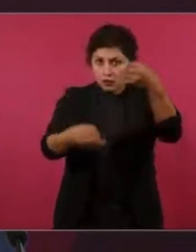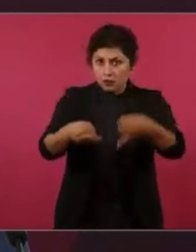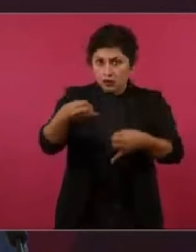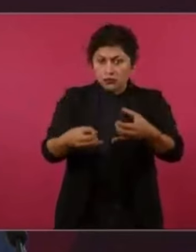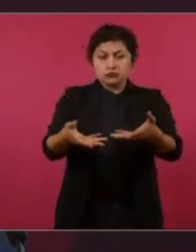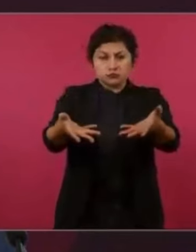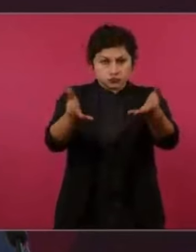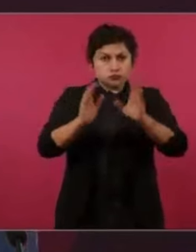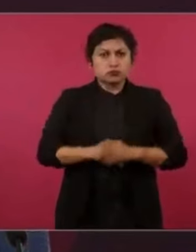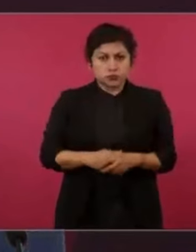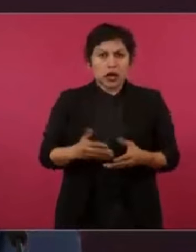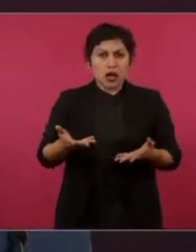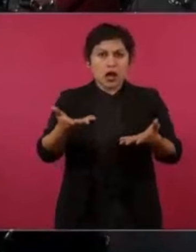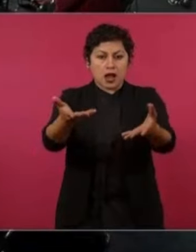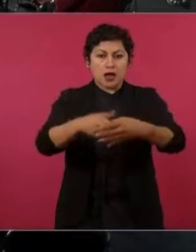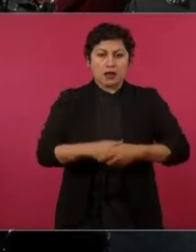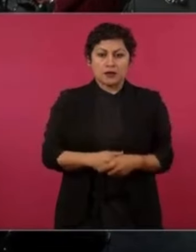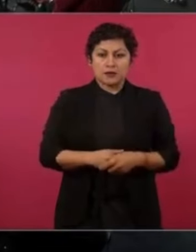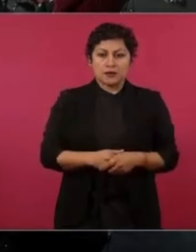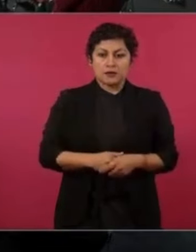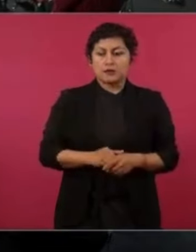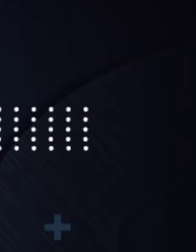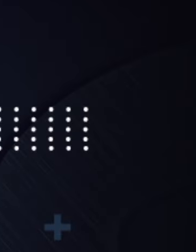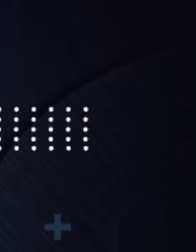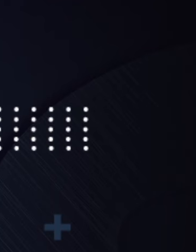que es muy compleja la impedición de justicia.